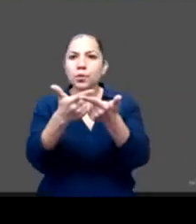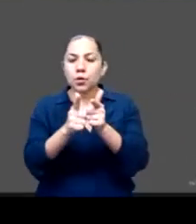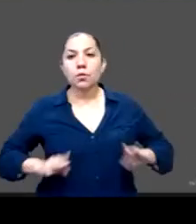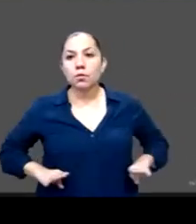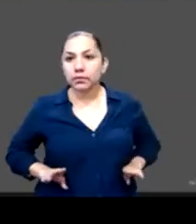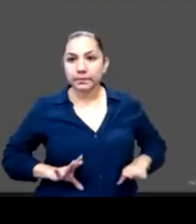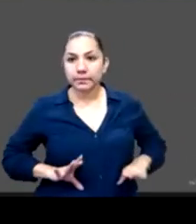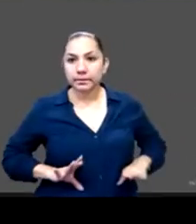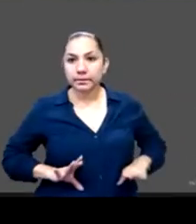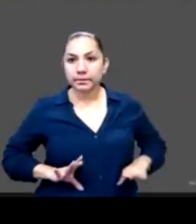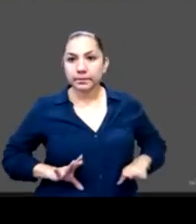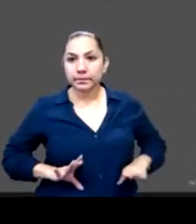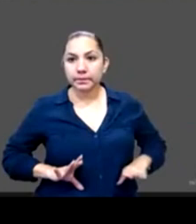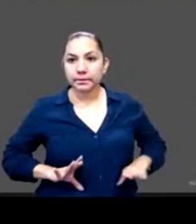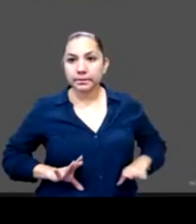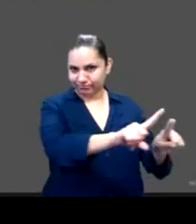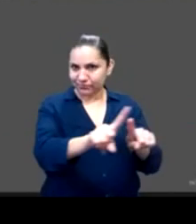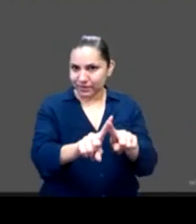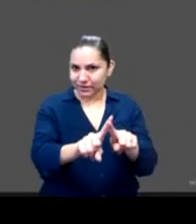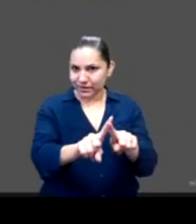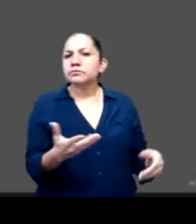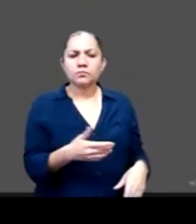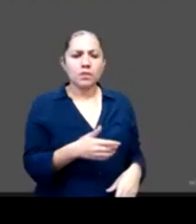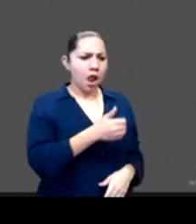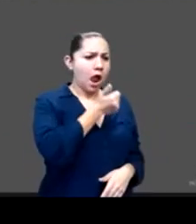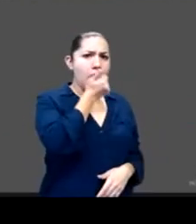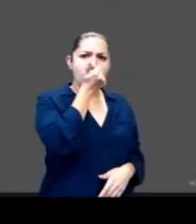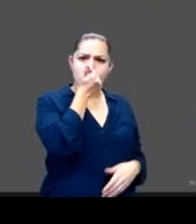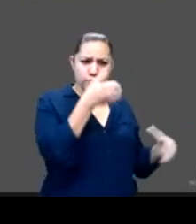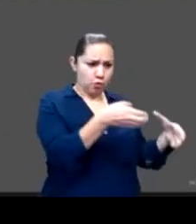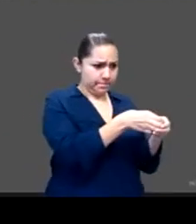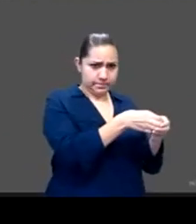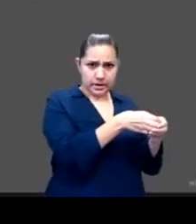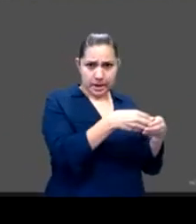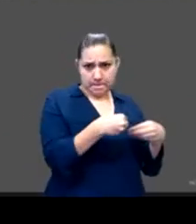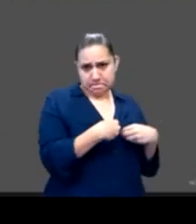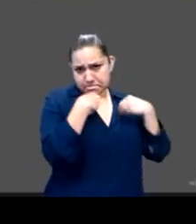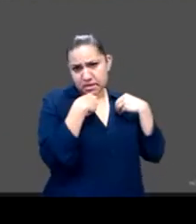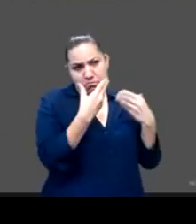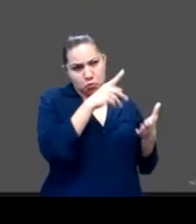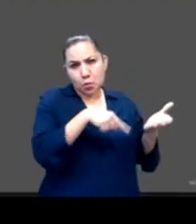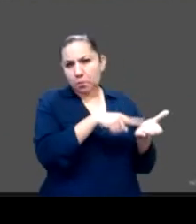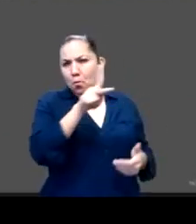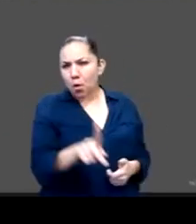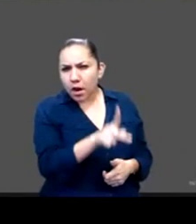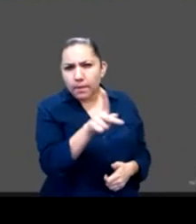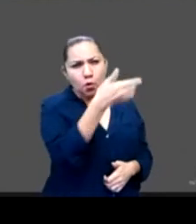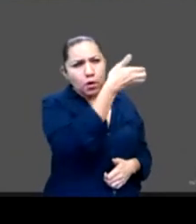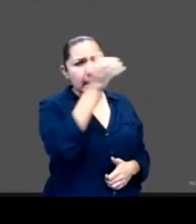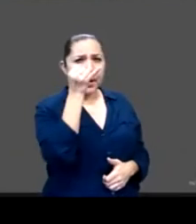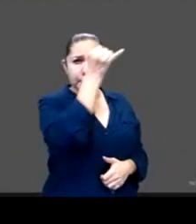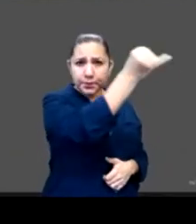intervenciones. No es lo mismo un grupo de estudiantes a nivel rural que a nivel urbano.